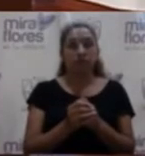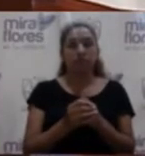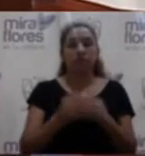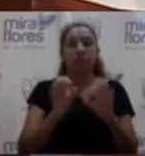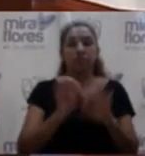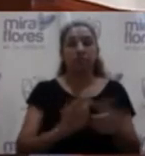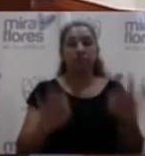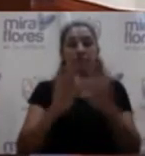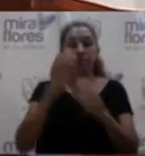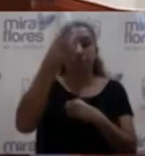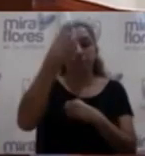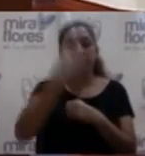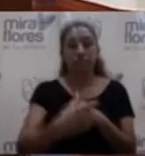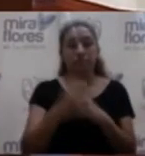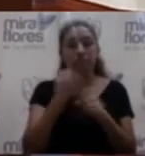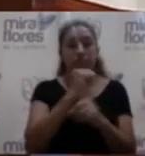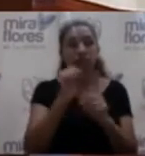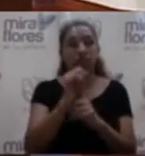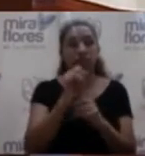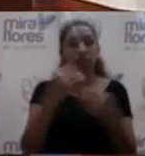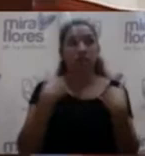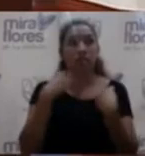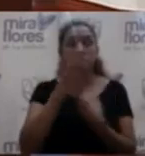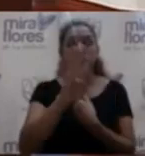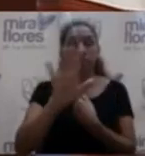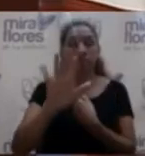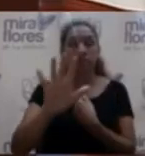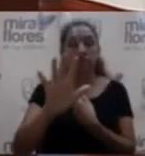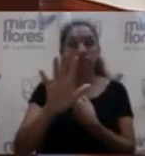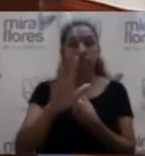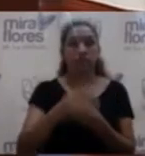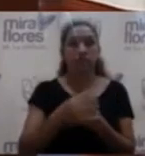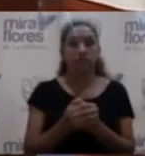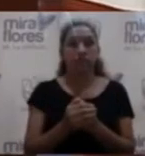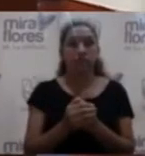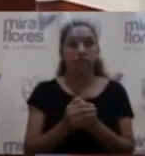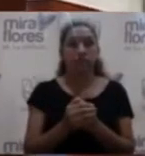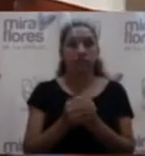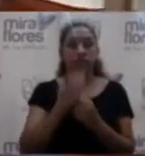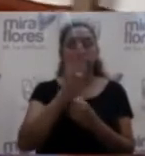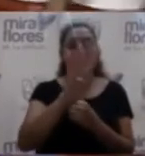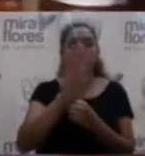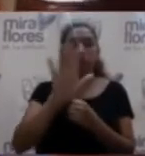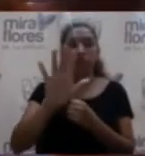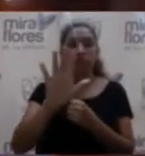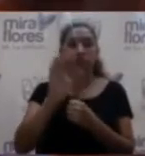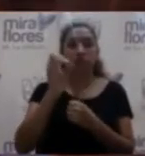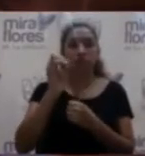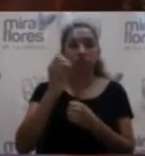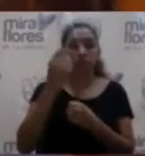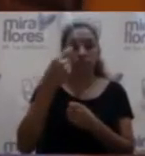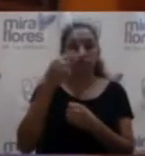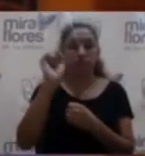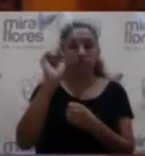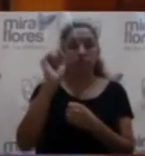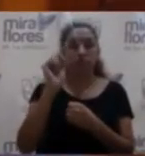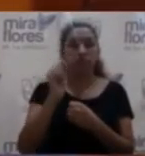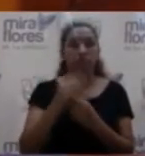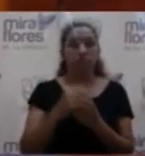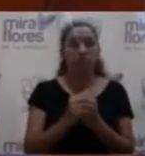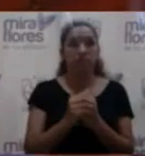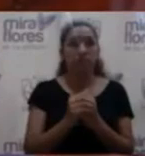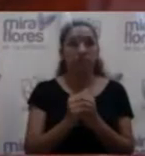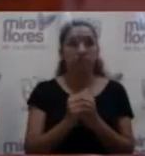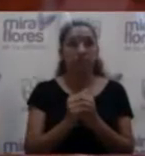obligaciones sociales, tenemos 45.416.948